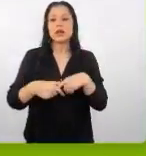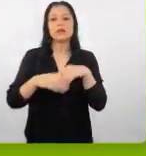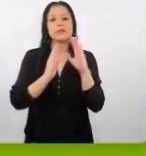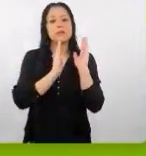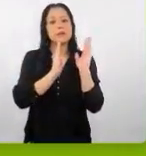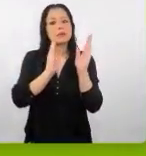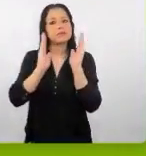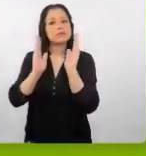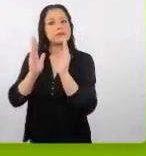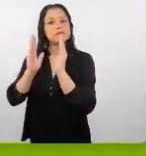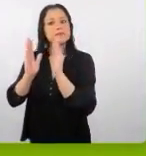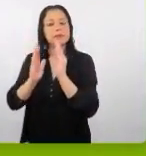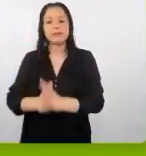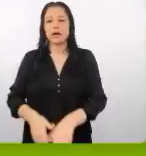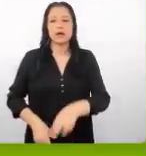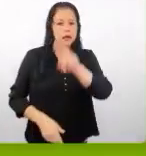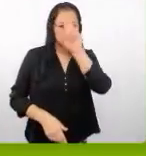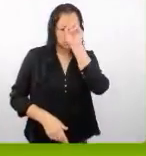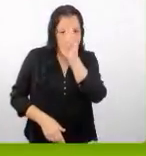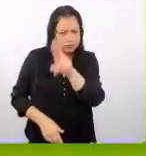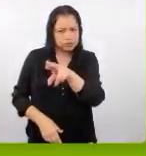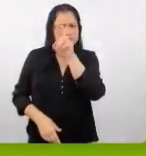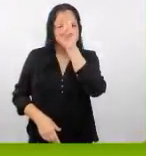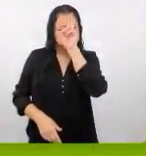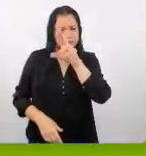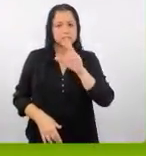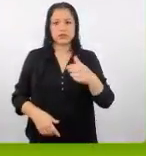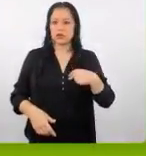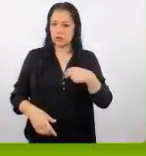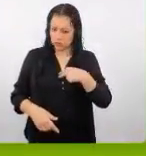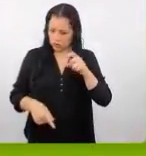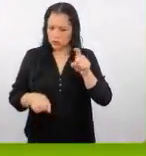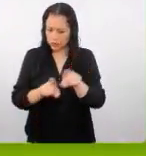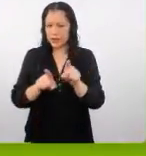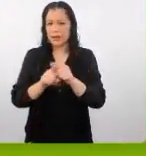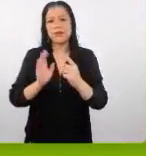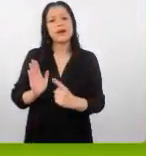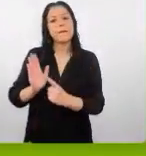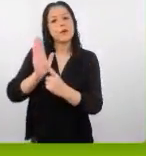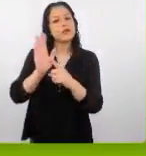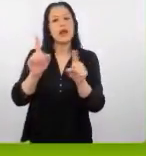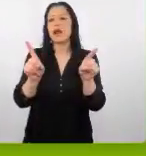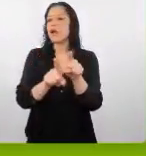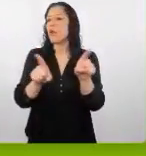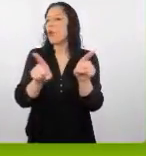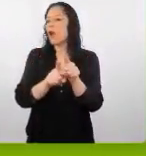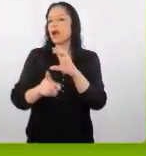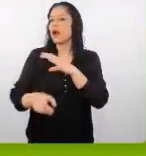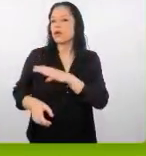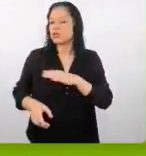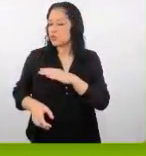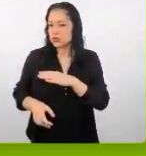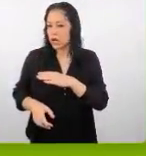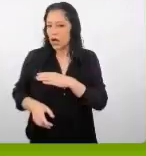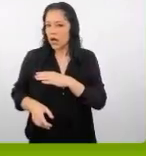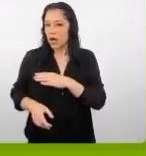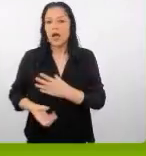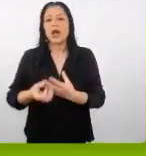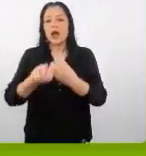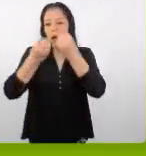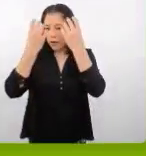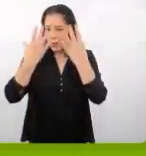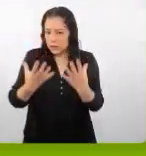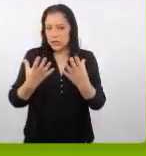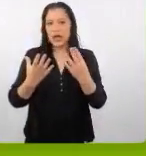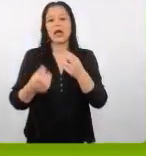muy ordenado bastante respetuoso entonces nosotros también tenemos que mostrarle de alguna manera con ellos cumplir los itinerarios